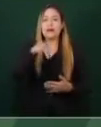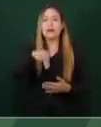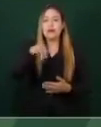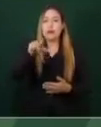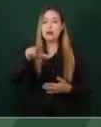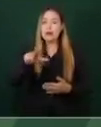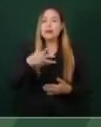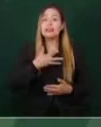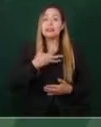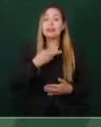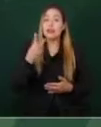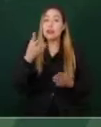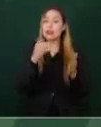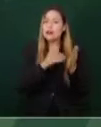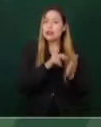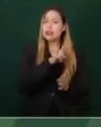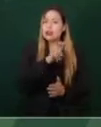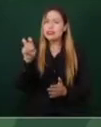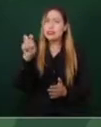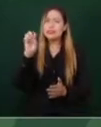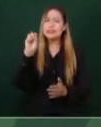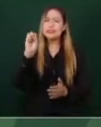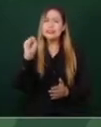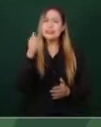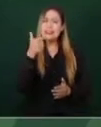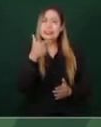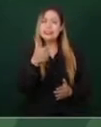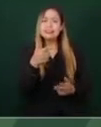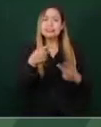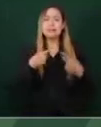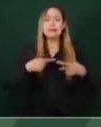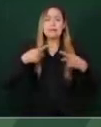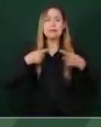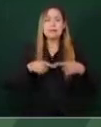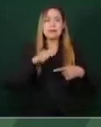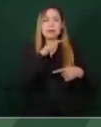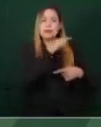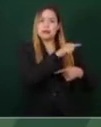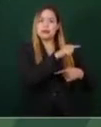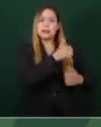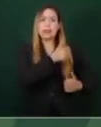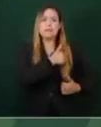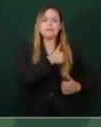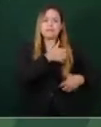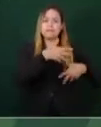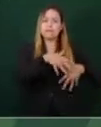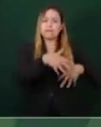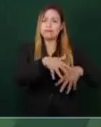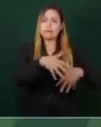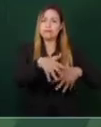dos mil doscientos sesenta y siete elementos del Ejército y Fuerza Aérea,